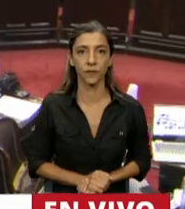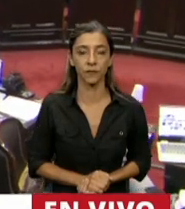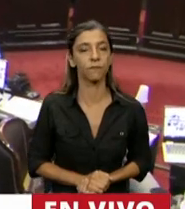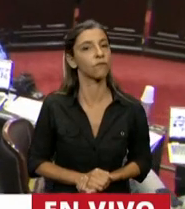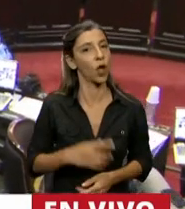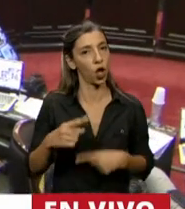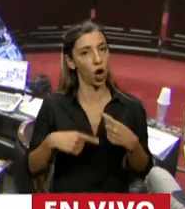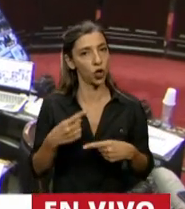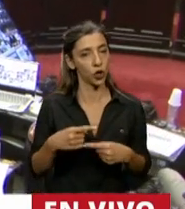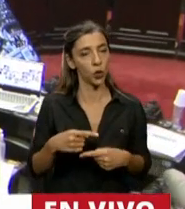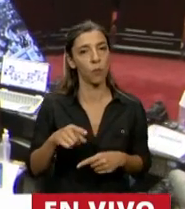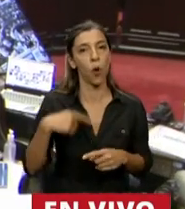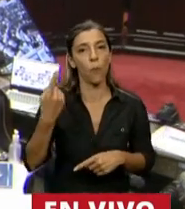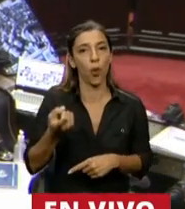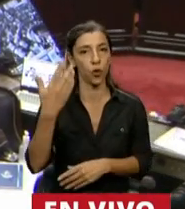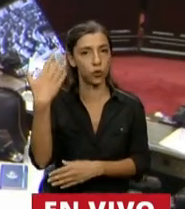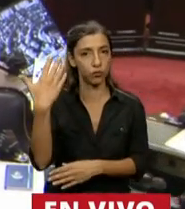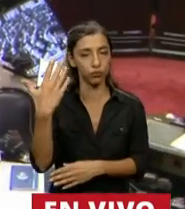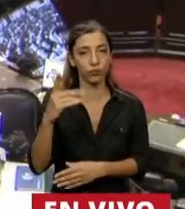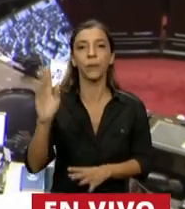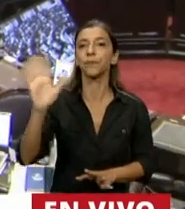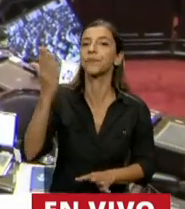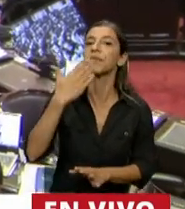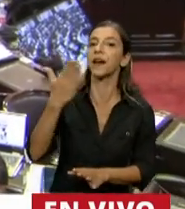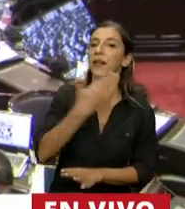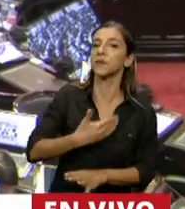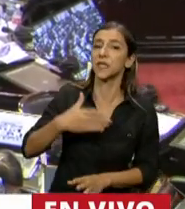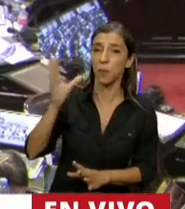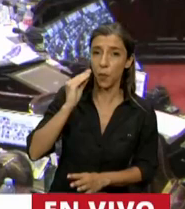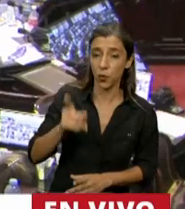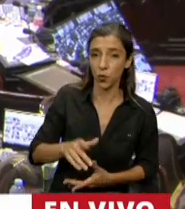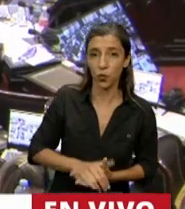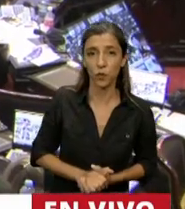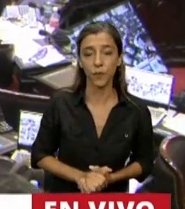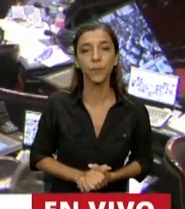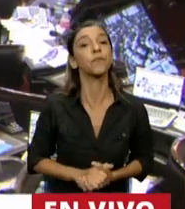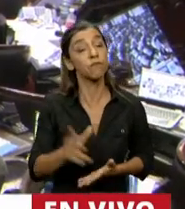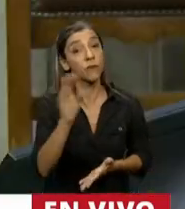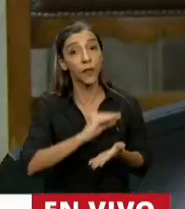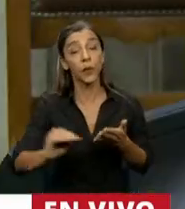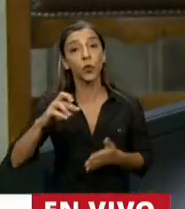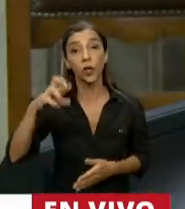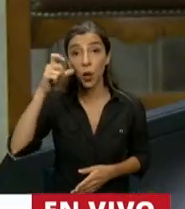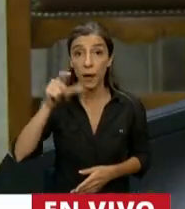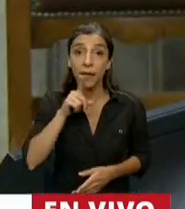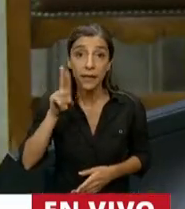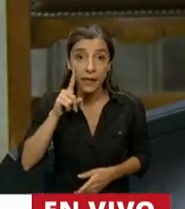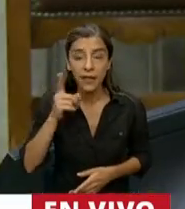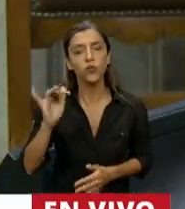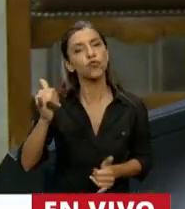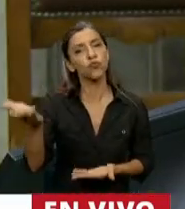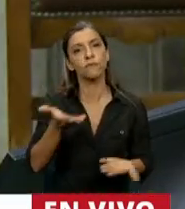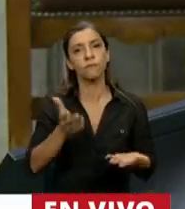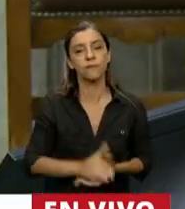Seguimos con el siguiente orador. Gracias, señor presidente. ¿Me escucha? Diputado Petri. Sí.